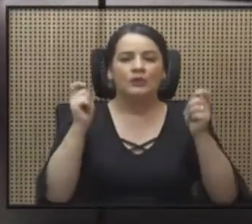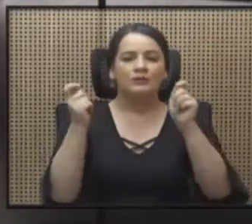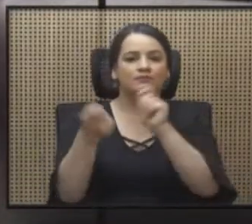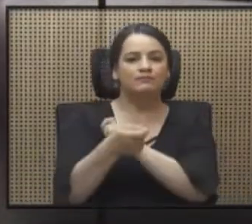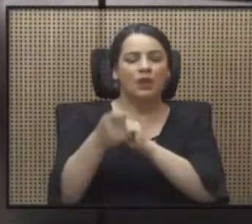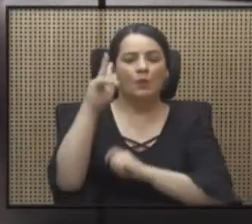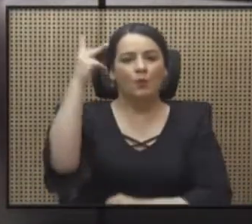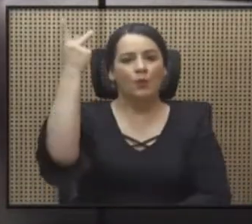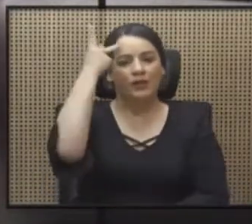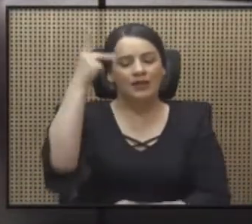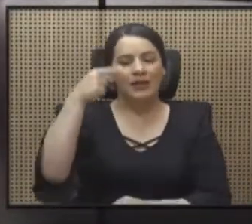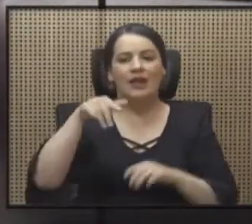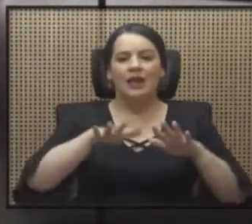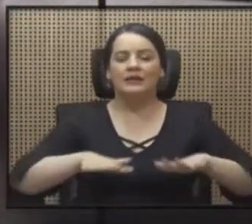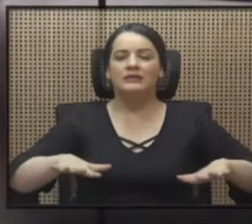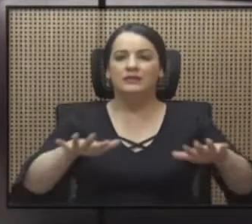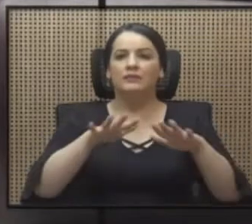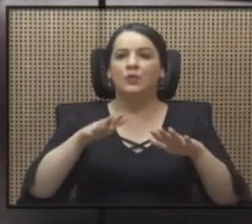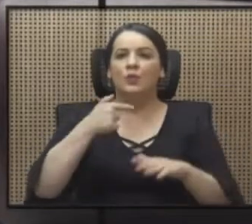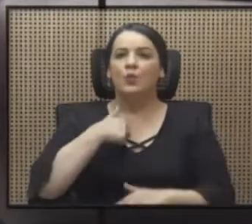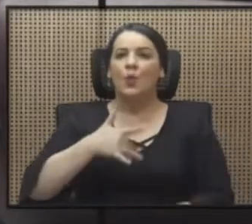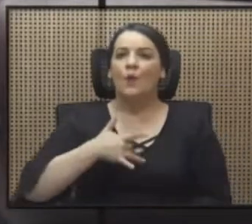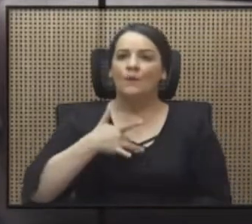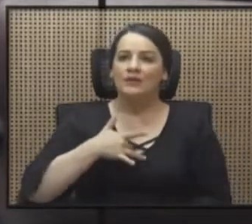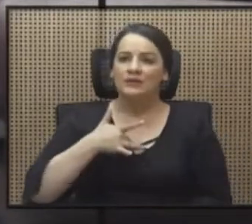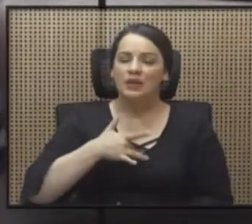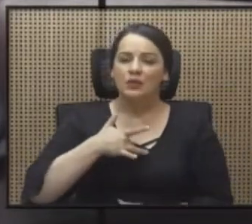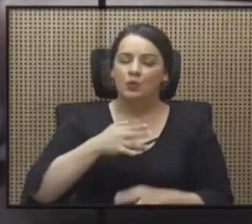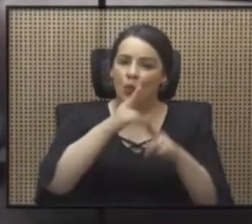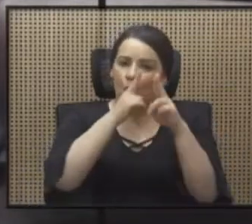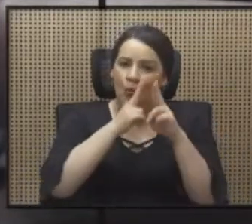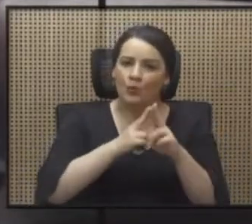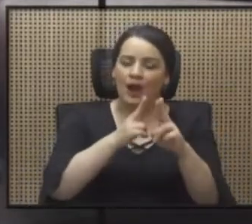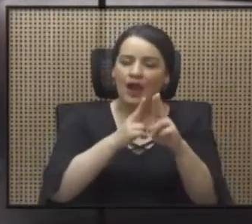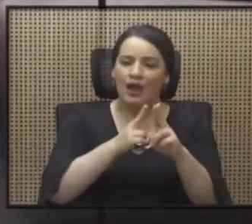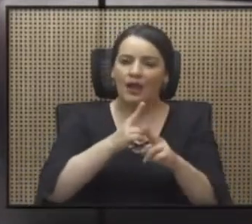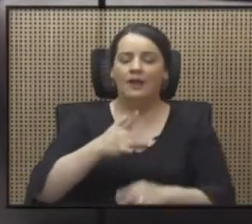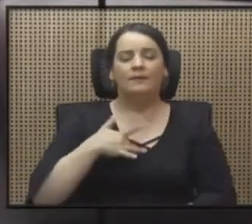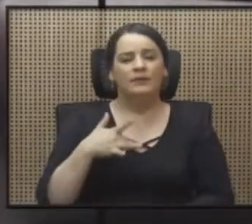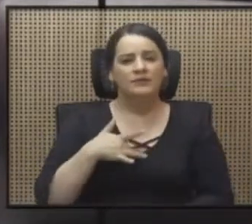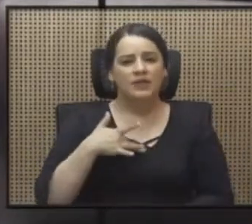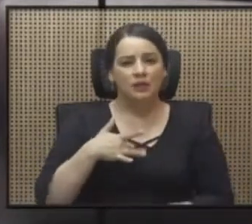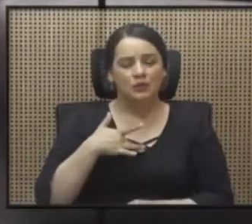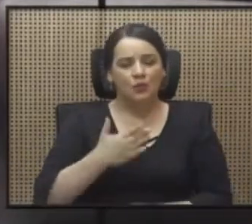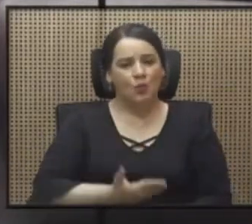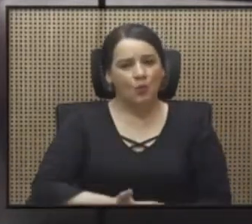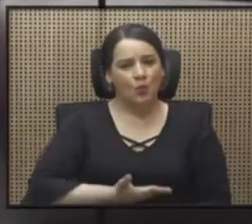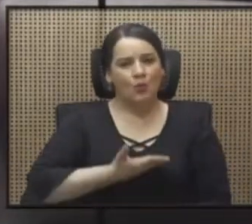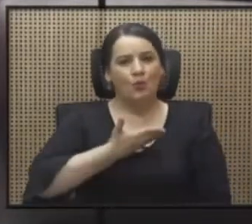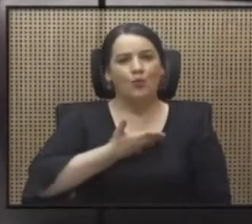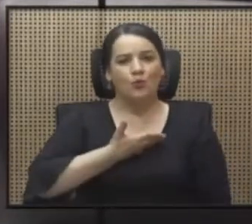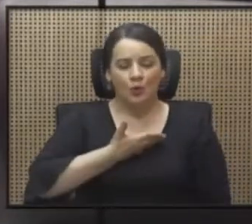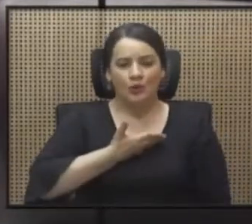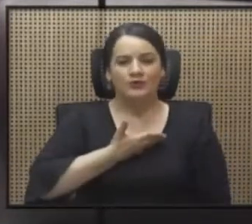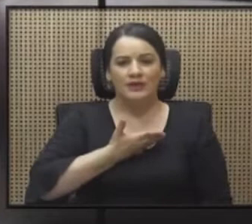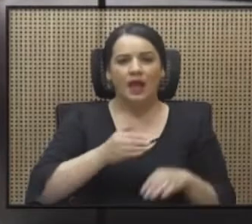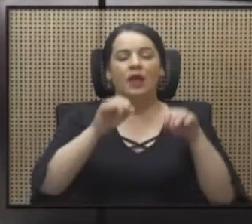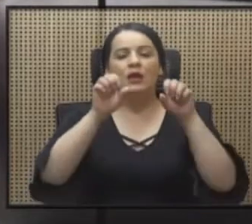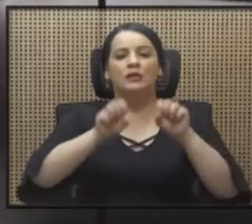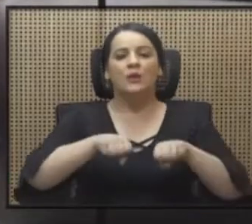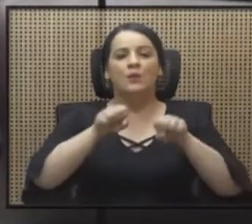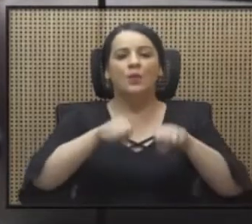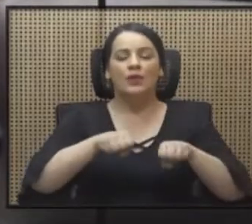escenario me siento sumamente honrada, me siento sumamente orgullosa de poder